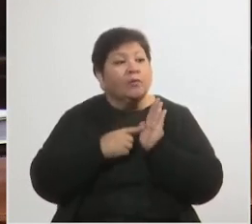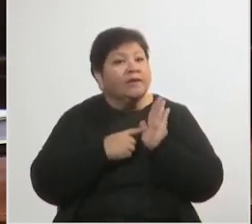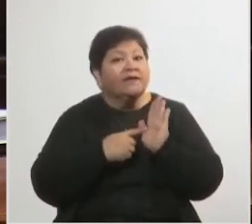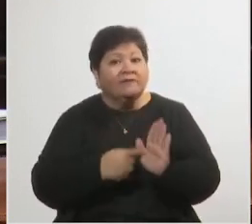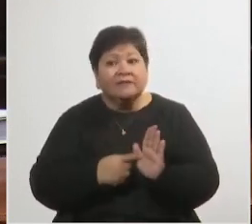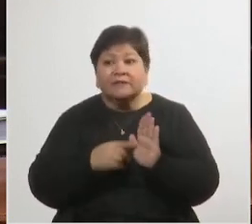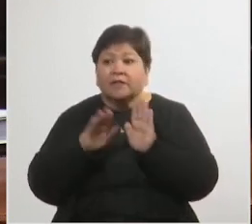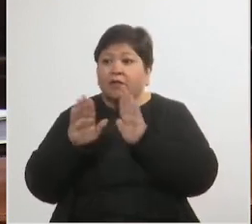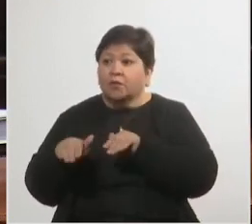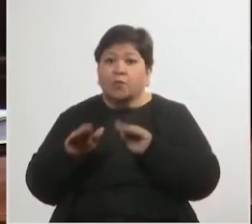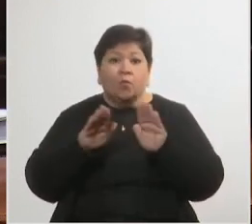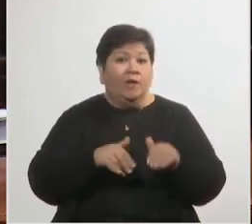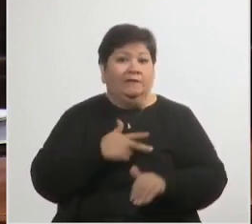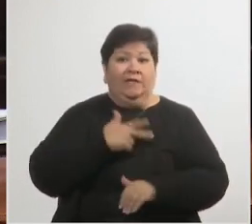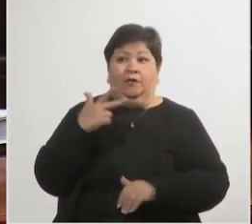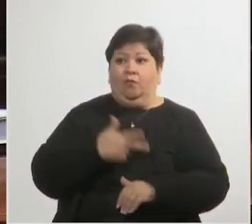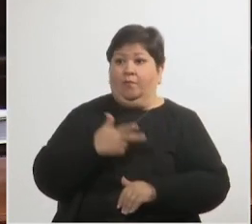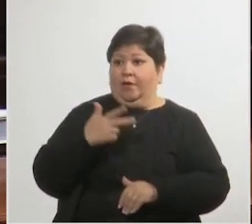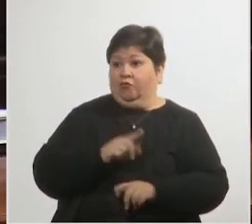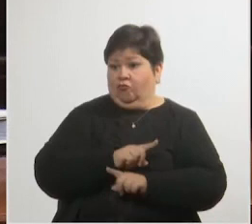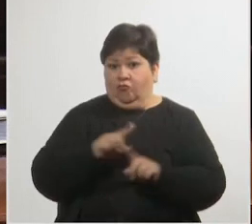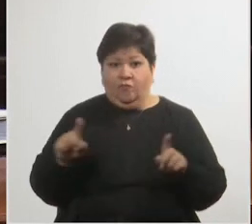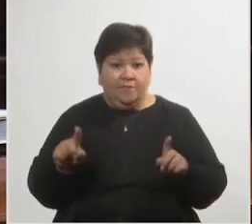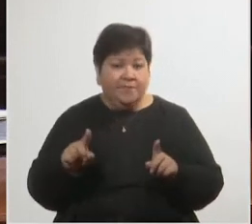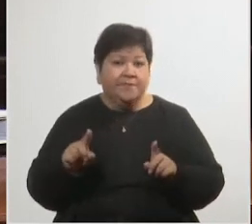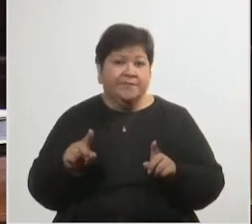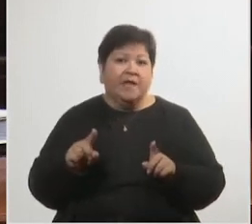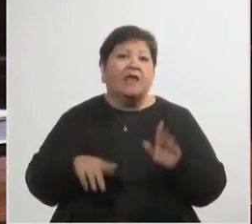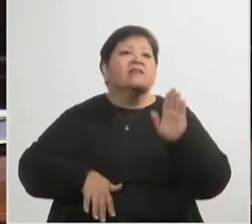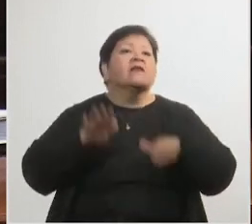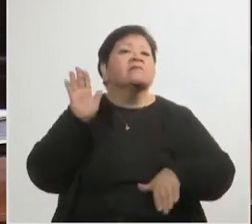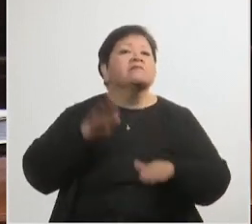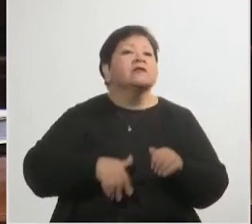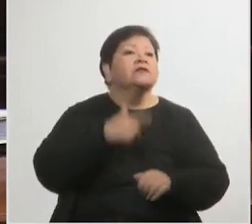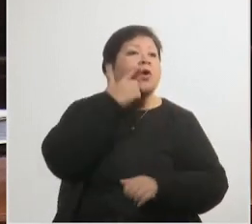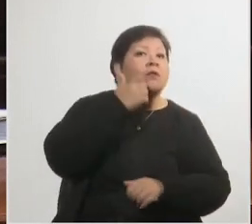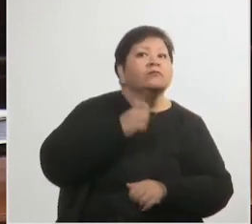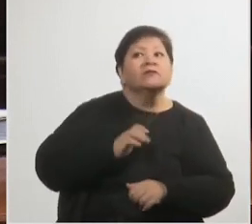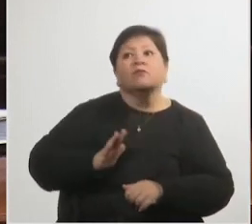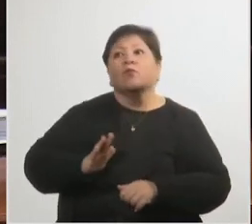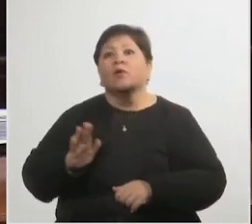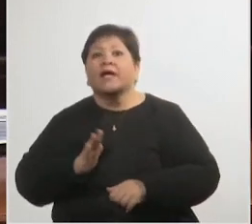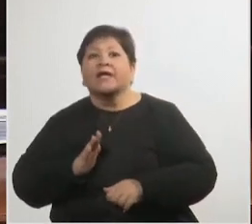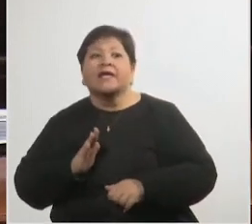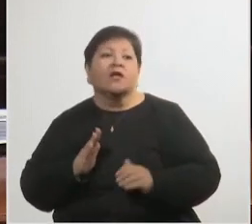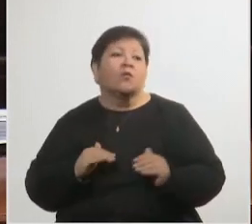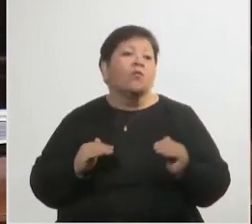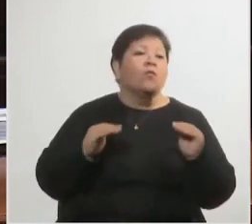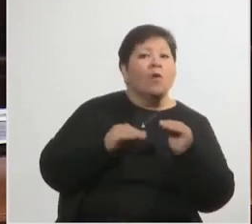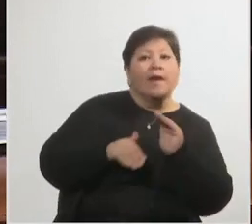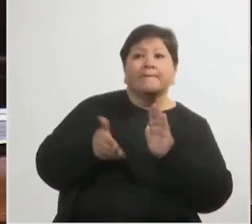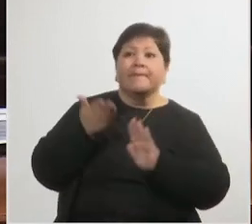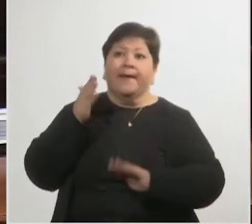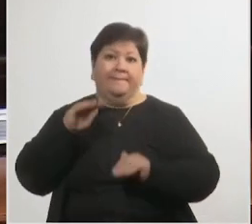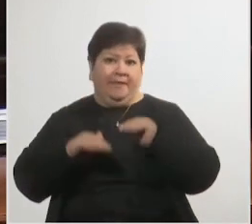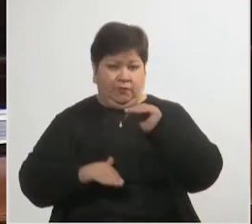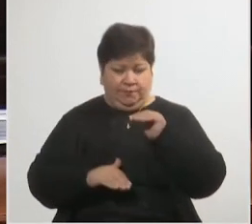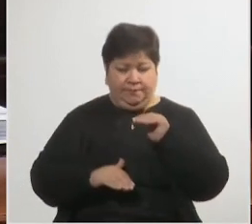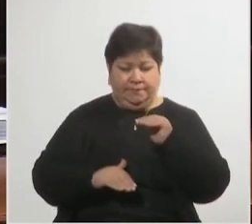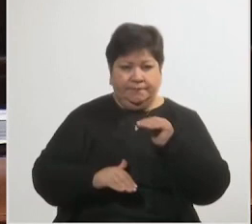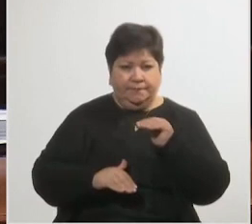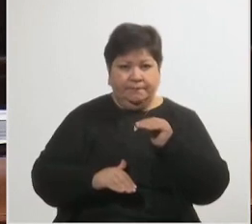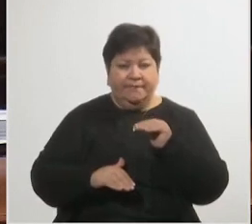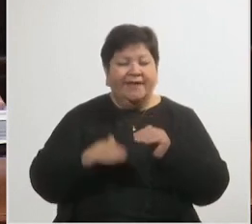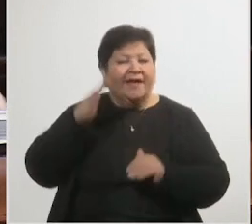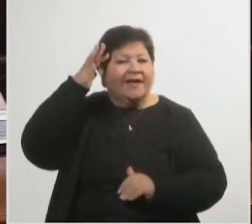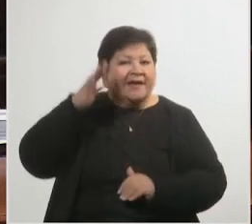son iguales los seres humanos, es decir, según el sexo que se tenga, si es más igual o menos igual. Creemos que